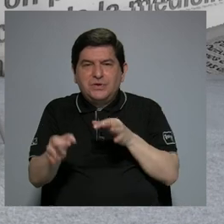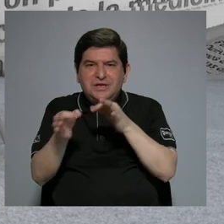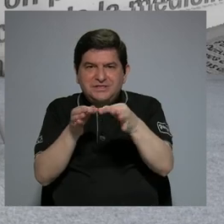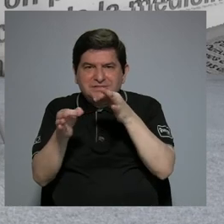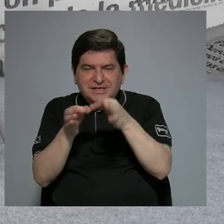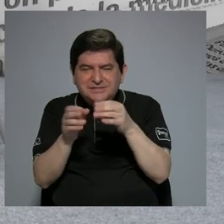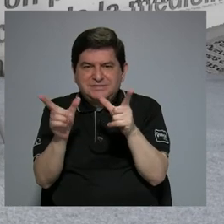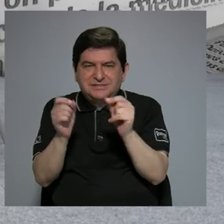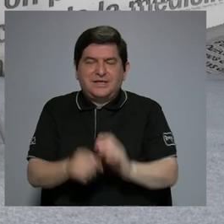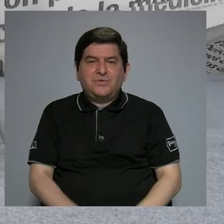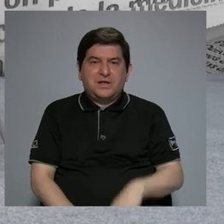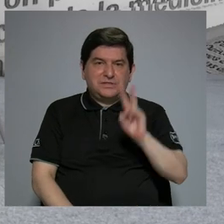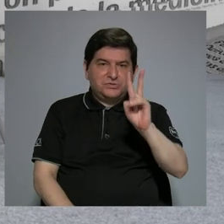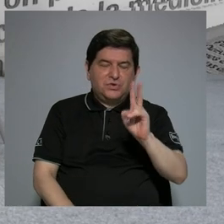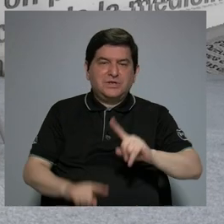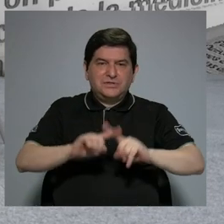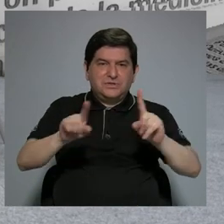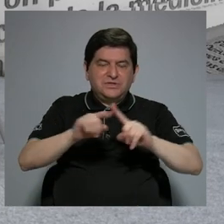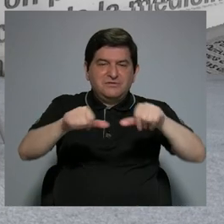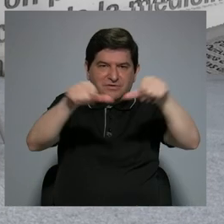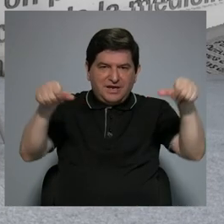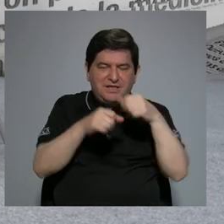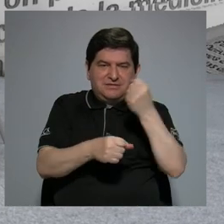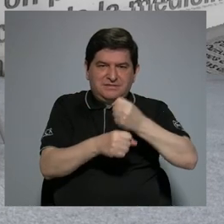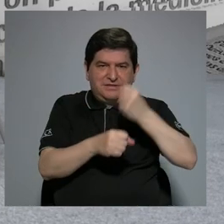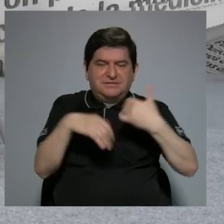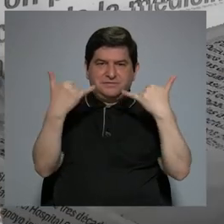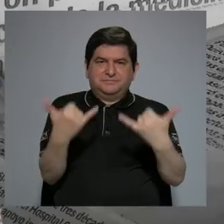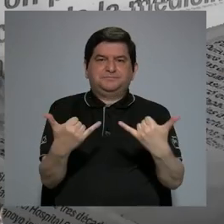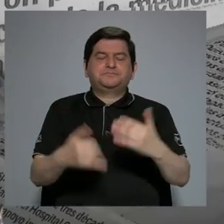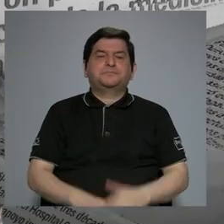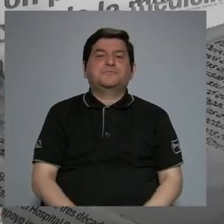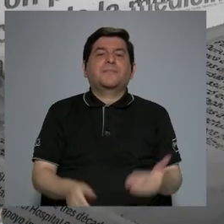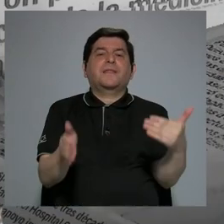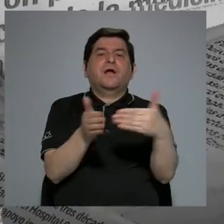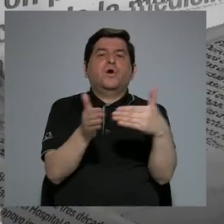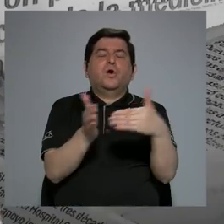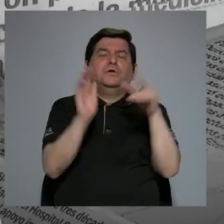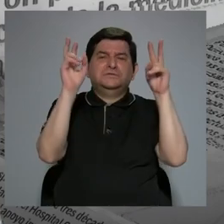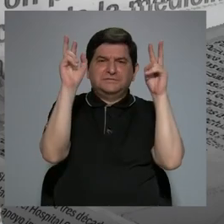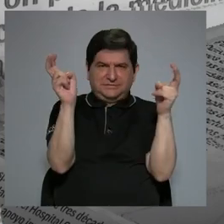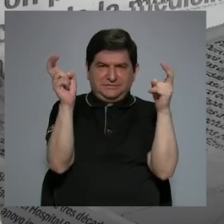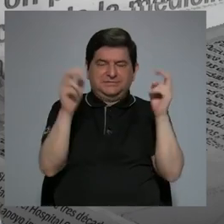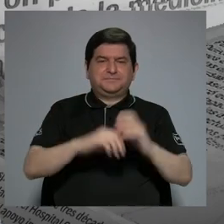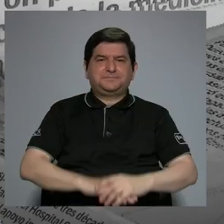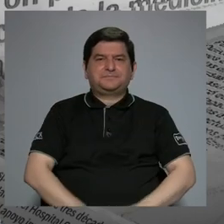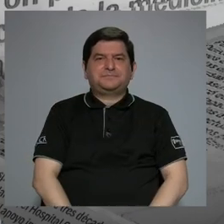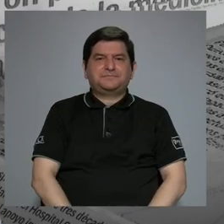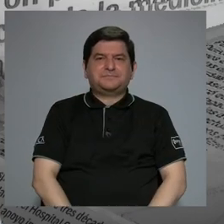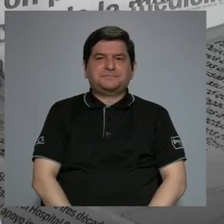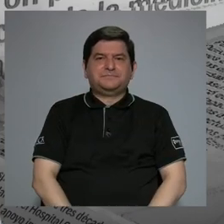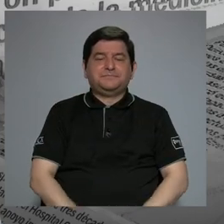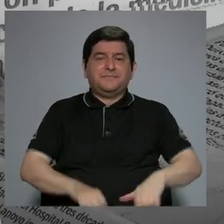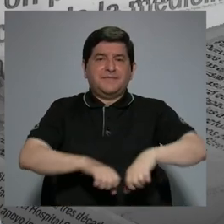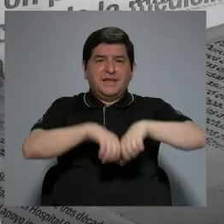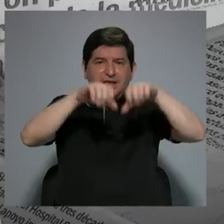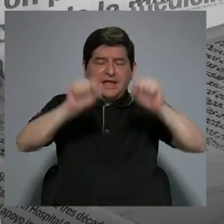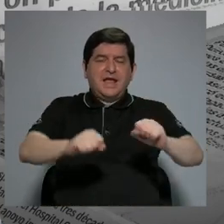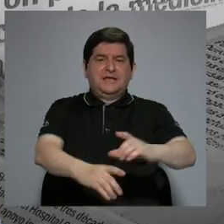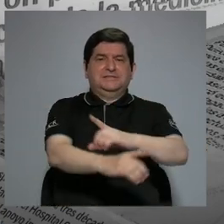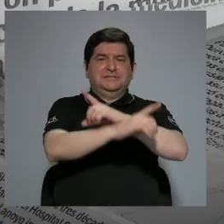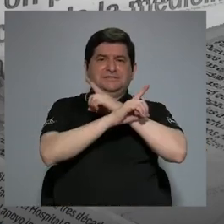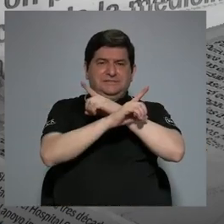dos plataformas con las que hemos venido trabajando a la fecha. Volviendo al tema de precisamente el sistema inmunológico,